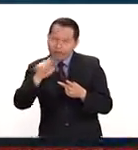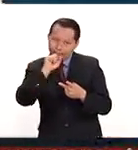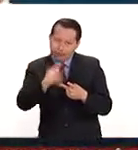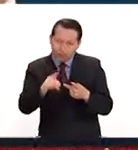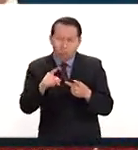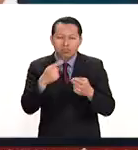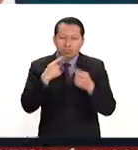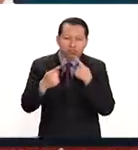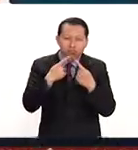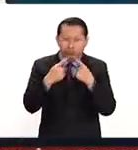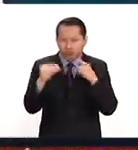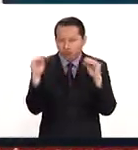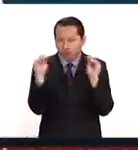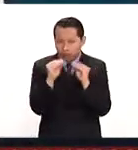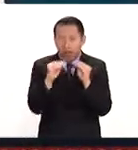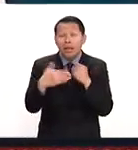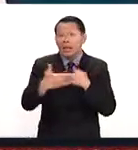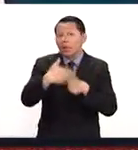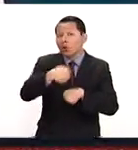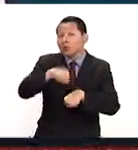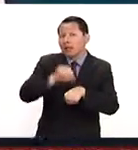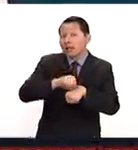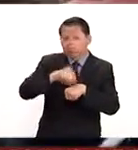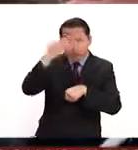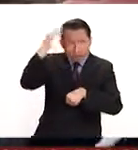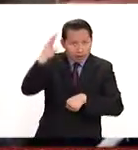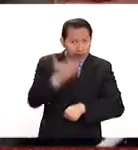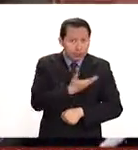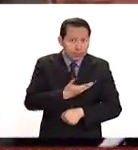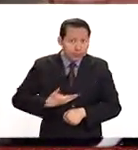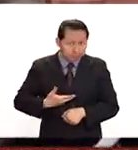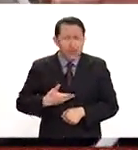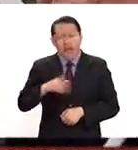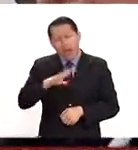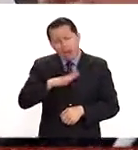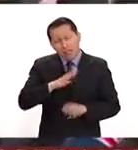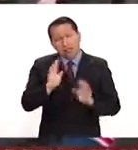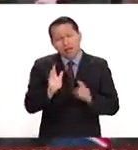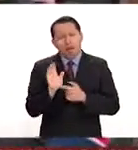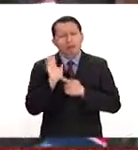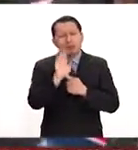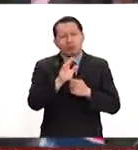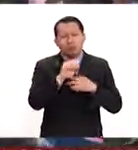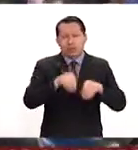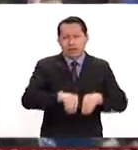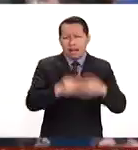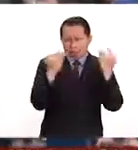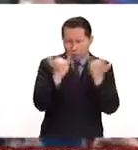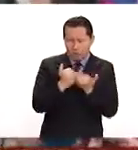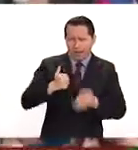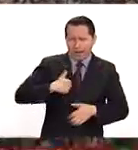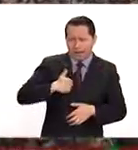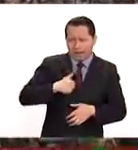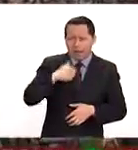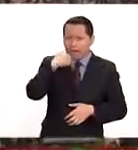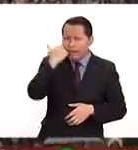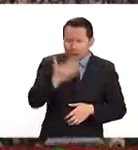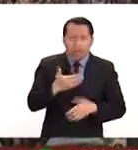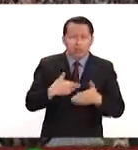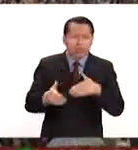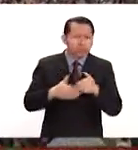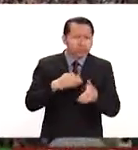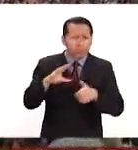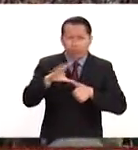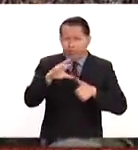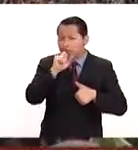Enrique Peña Nieto. Creo que la posición de México ha sido muy clara y es muy similar a la de Canadá y están de acuerdo en modernizar el acuerdo. El señor